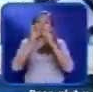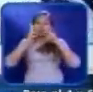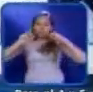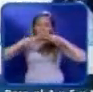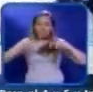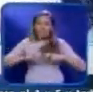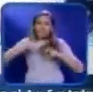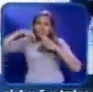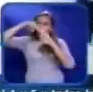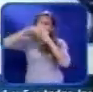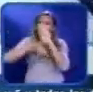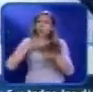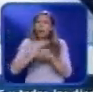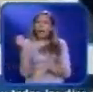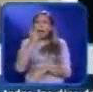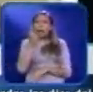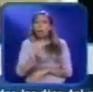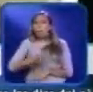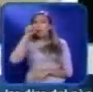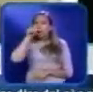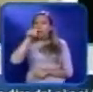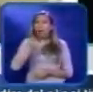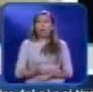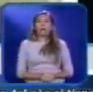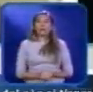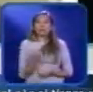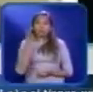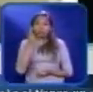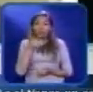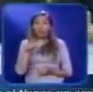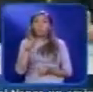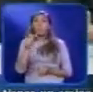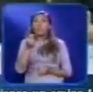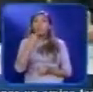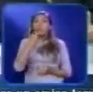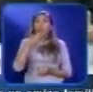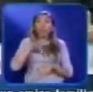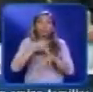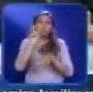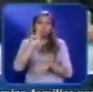considera que hay algo más detrás de esto no solo es el Dr. Murray